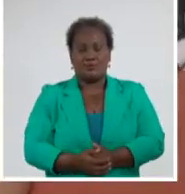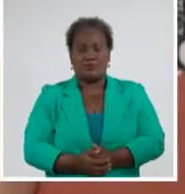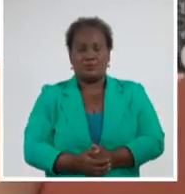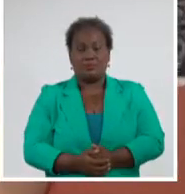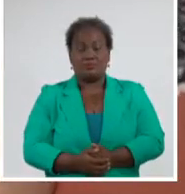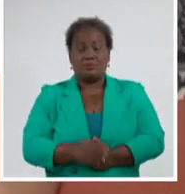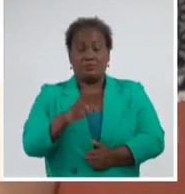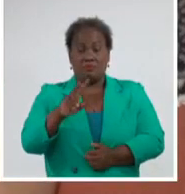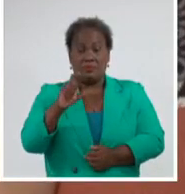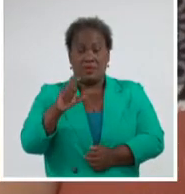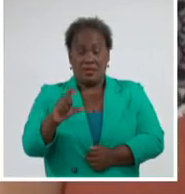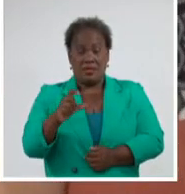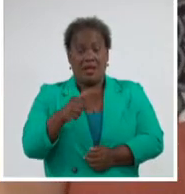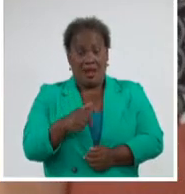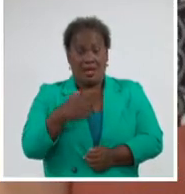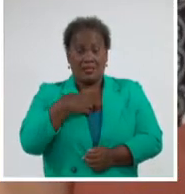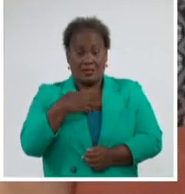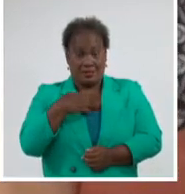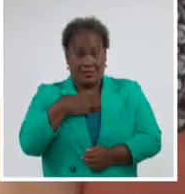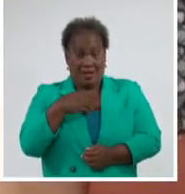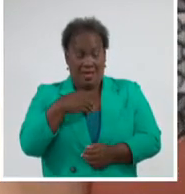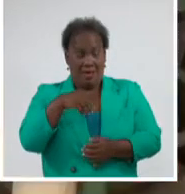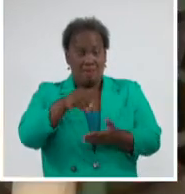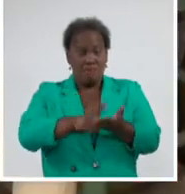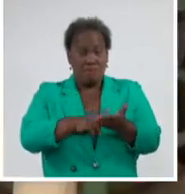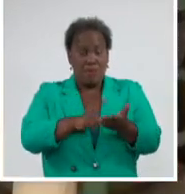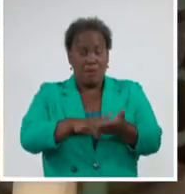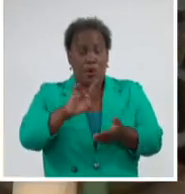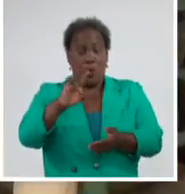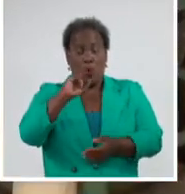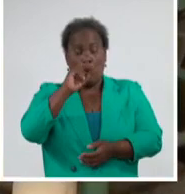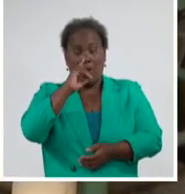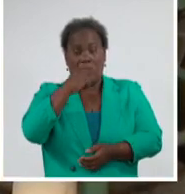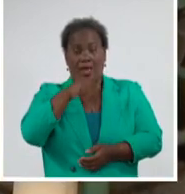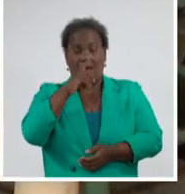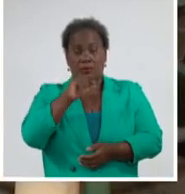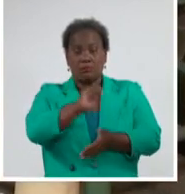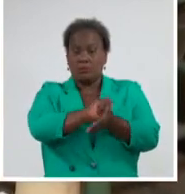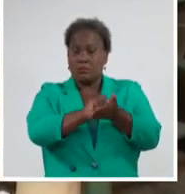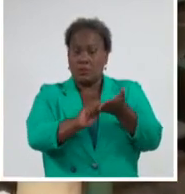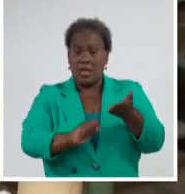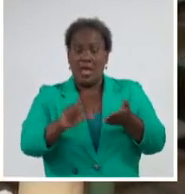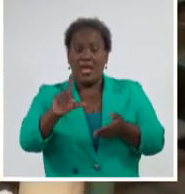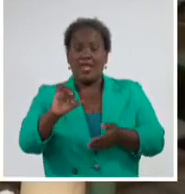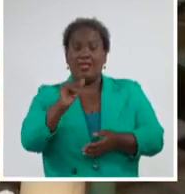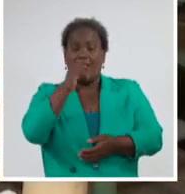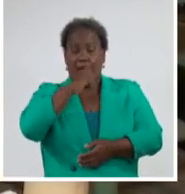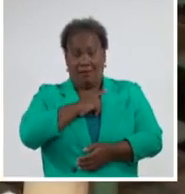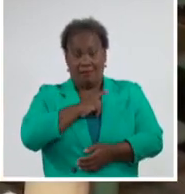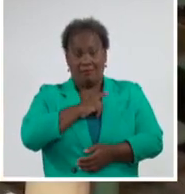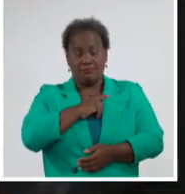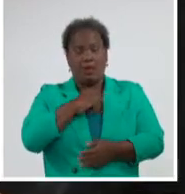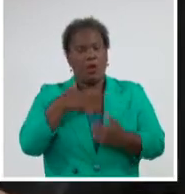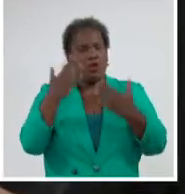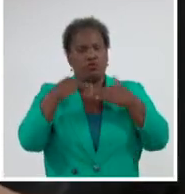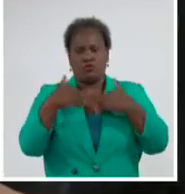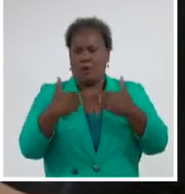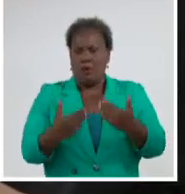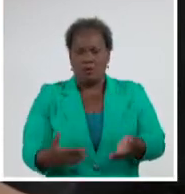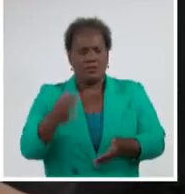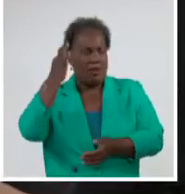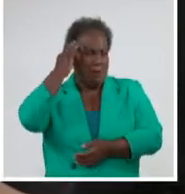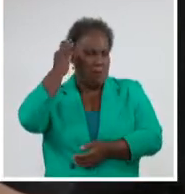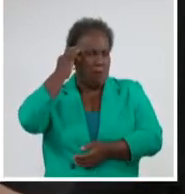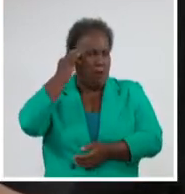Villaclara se aprecia de tener entre los miembros de la UNIAC a la escritora pinareña Lidia Meriño, una incansable mujer que